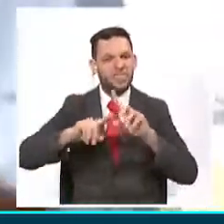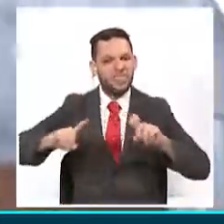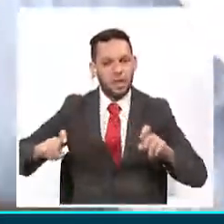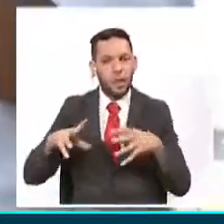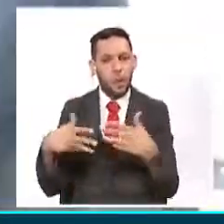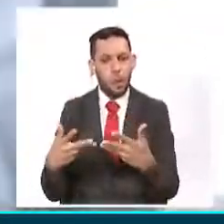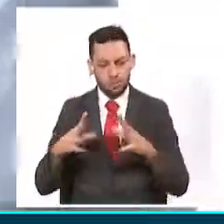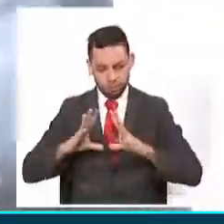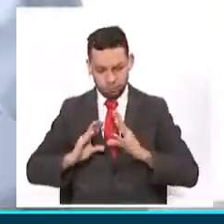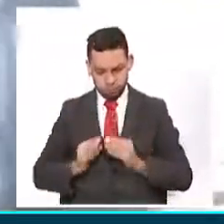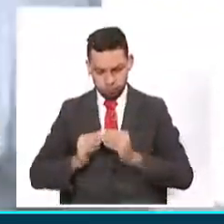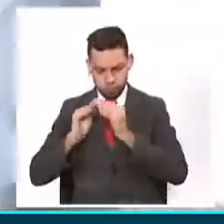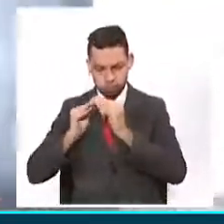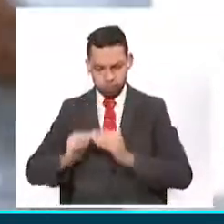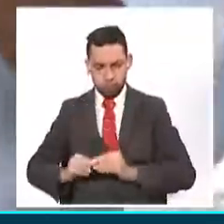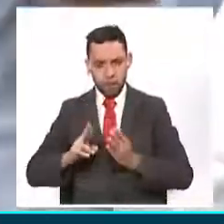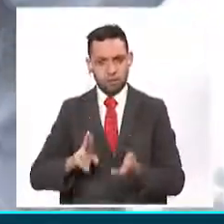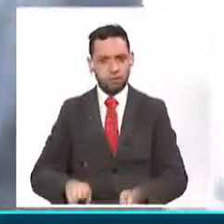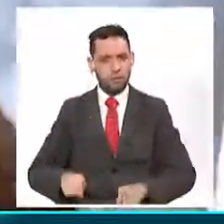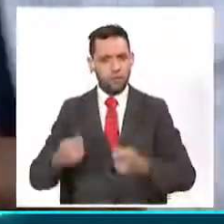donde enseñamos a hacer instrumentos.